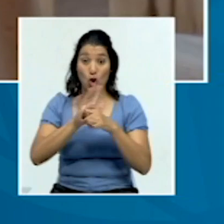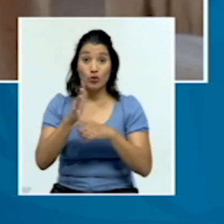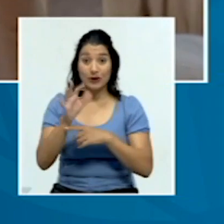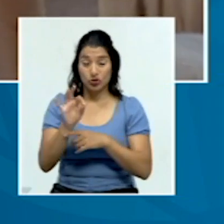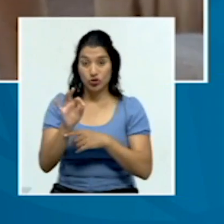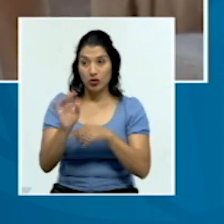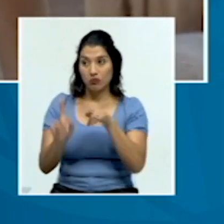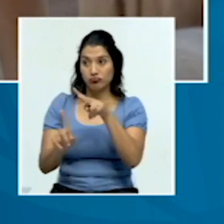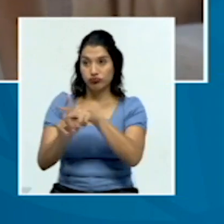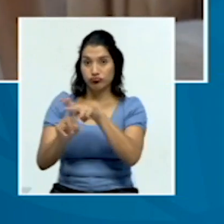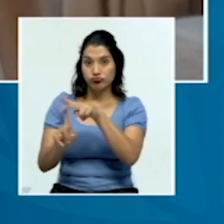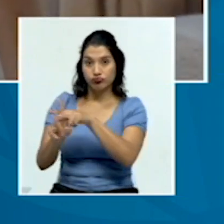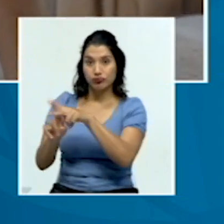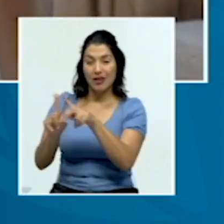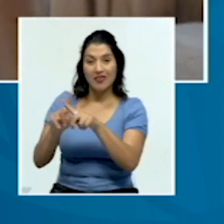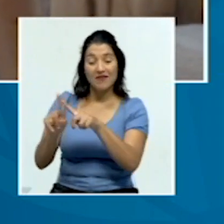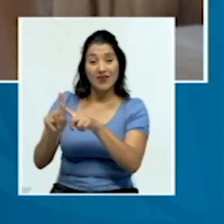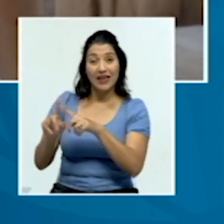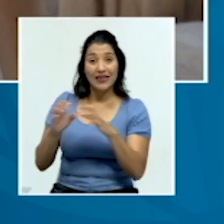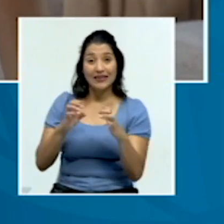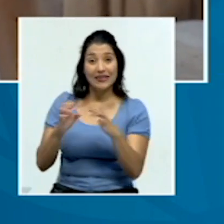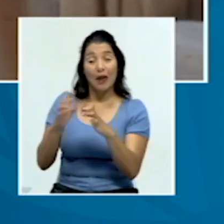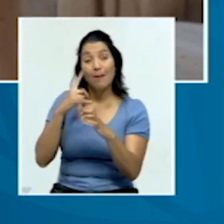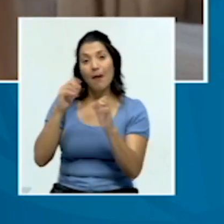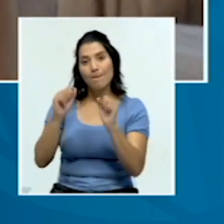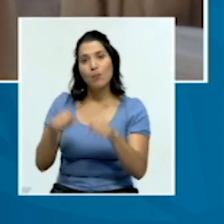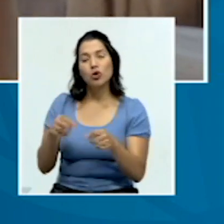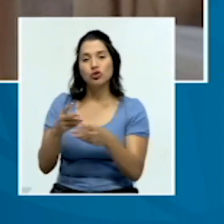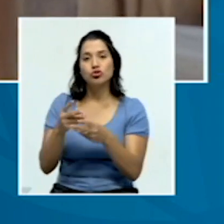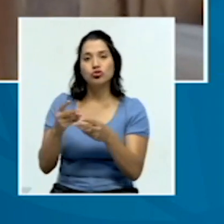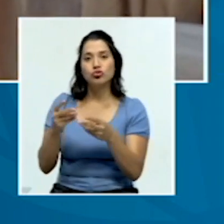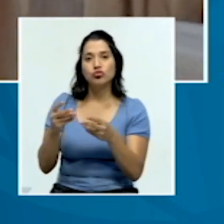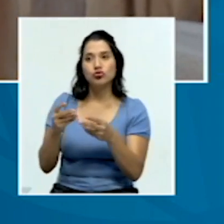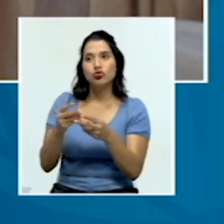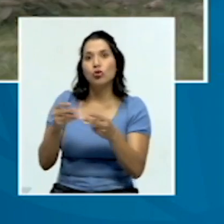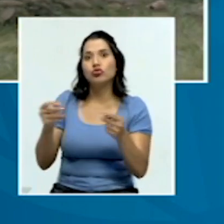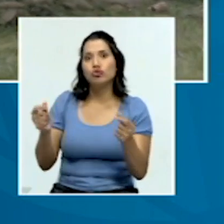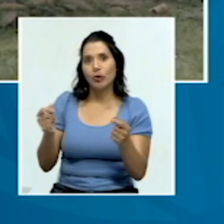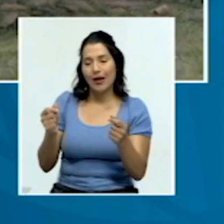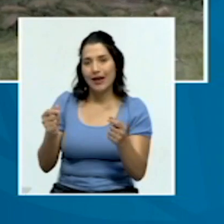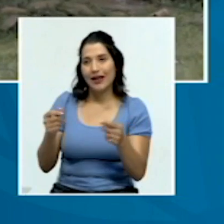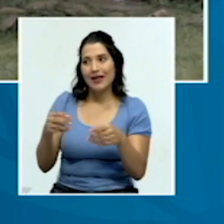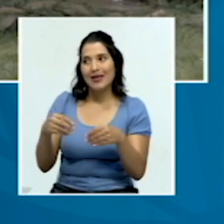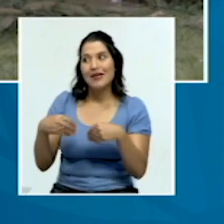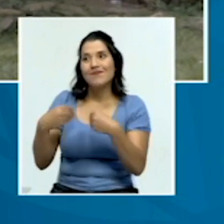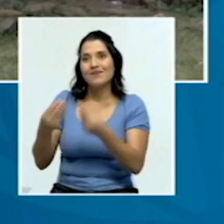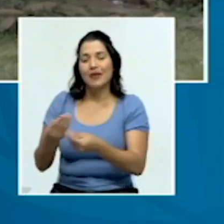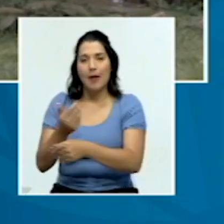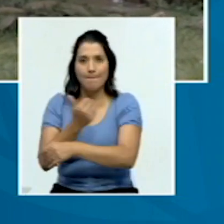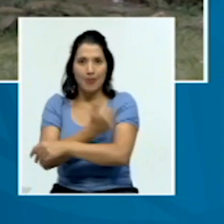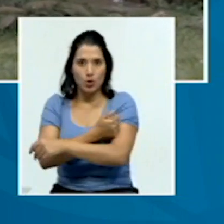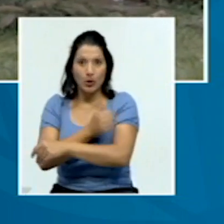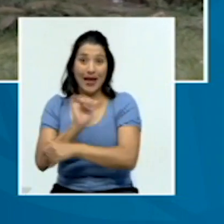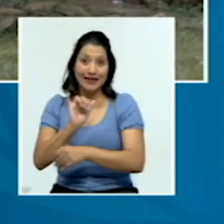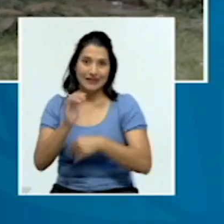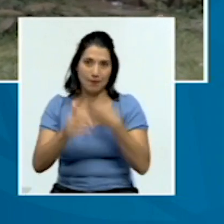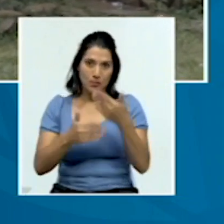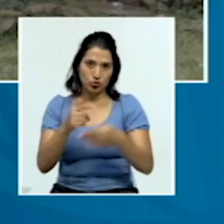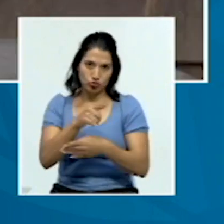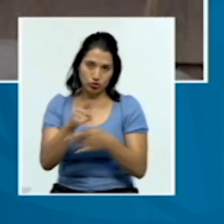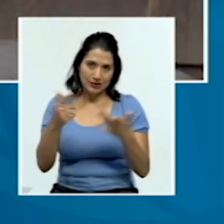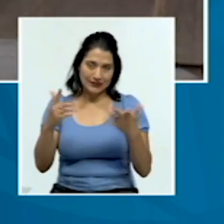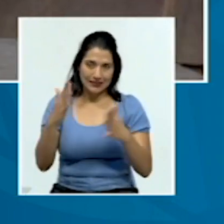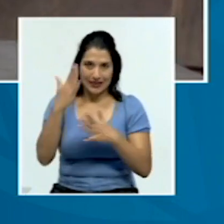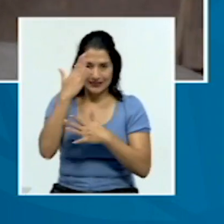aparecieron diferentes estrategias para poder solventar, entre ellas la vacunación, un proceso que, como todos conocemos,